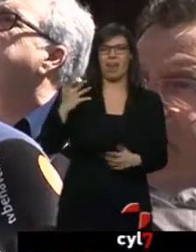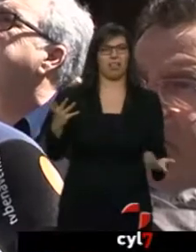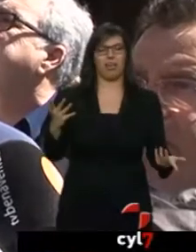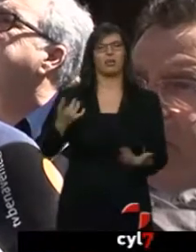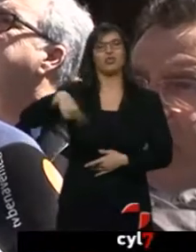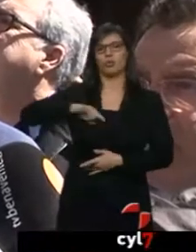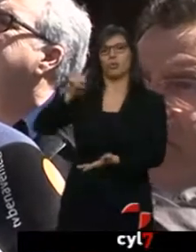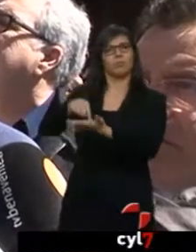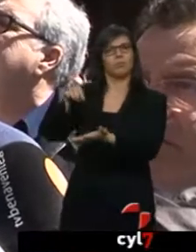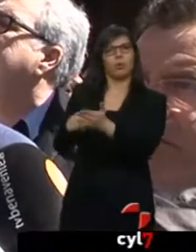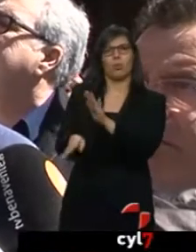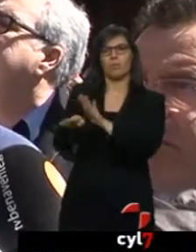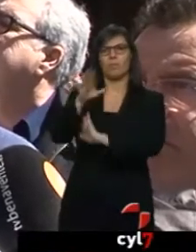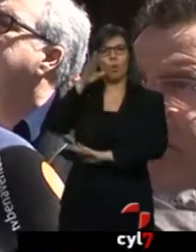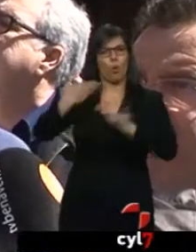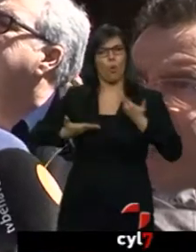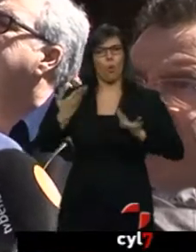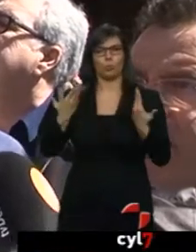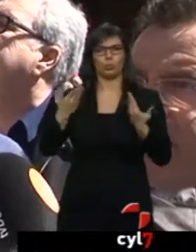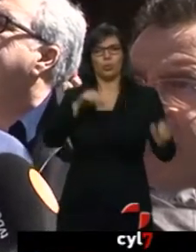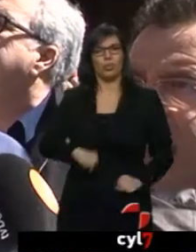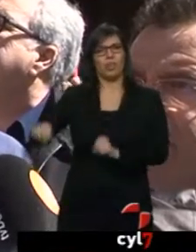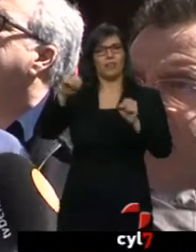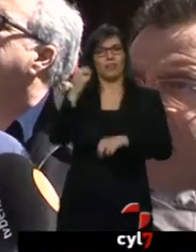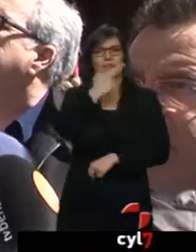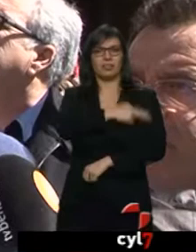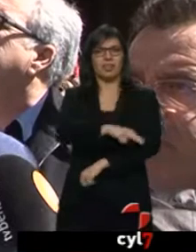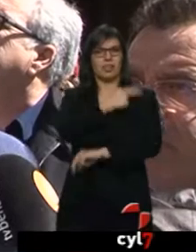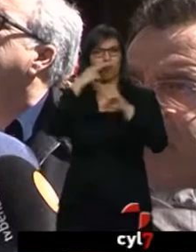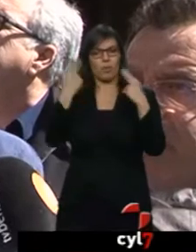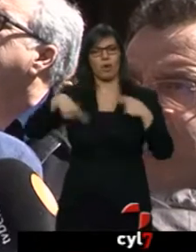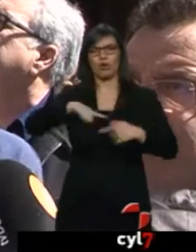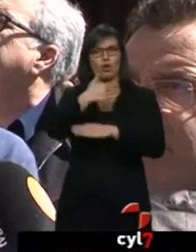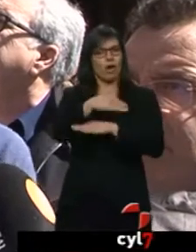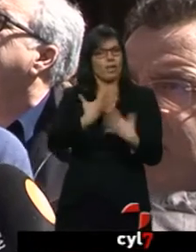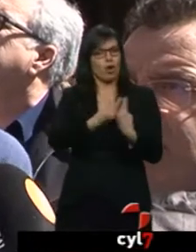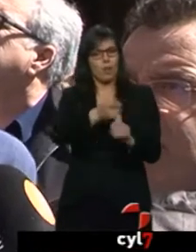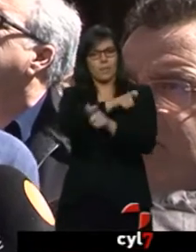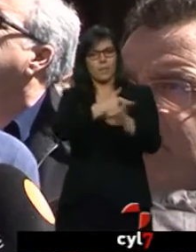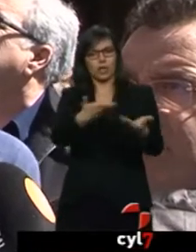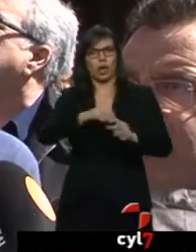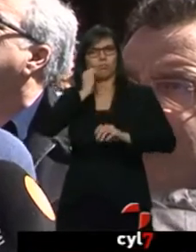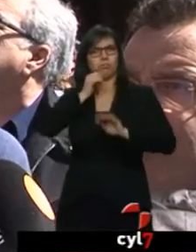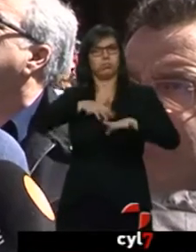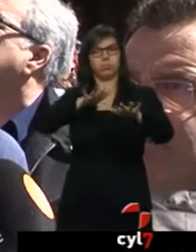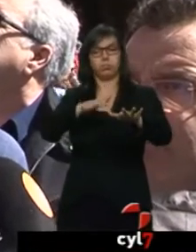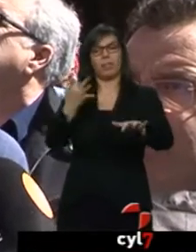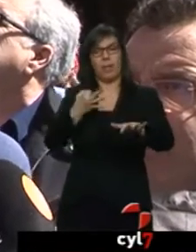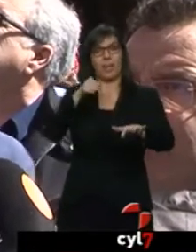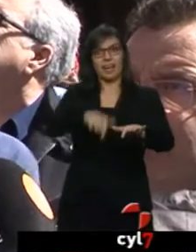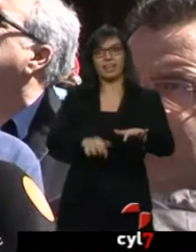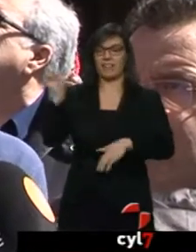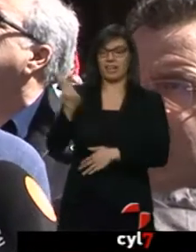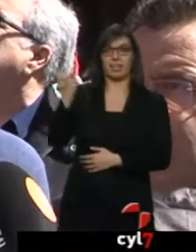lo que es justo... ...vamos a seguir defendiendo la sanidad pública... ...y vamos a seguir estando en la calle... ...al lado de los ciudadanos... ...que es donde debería estar el señor Herrera... ...es donde